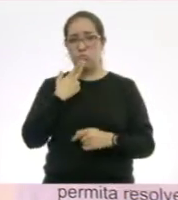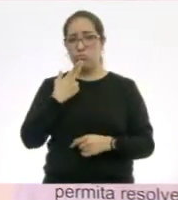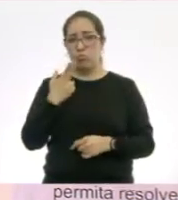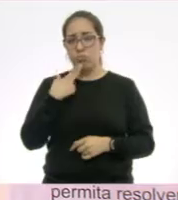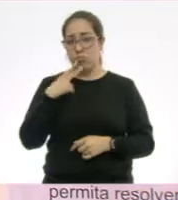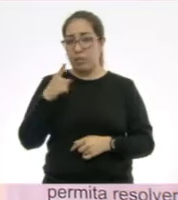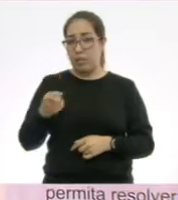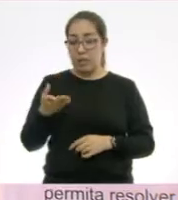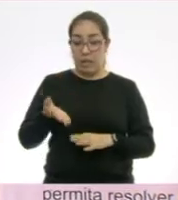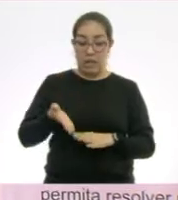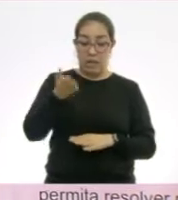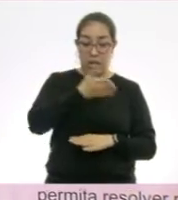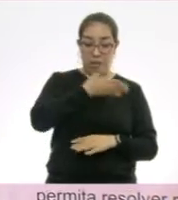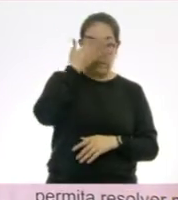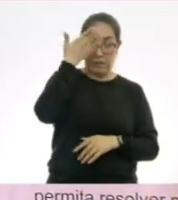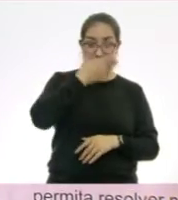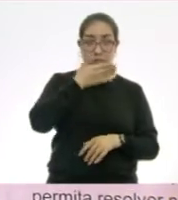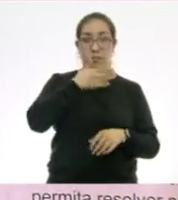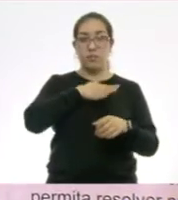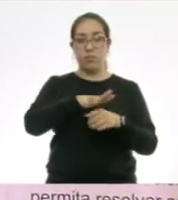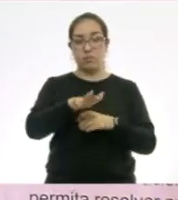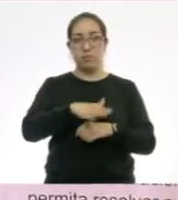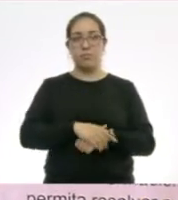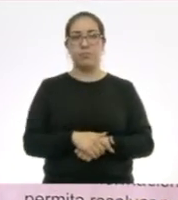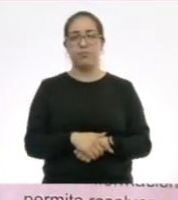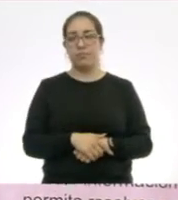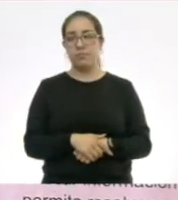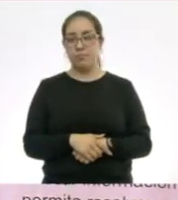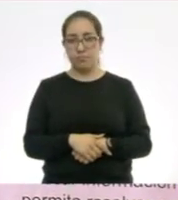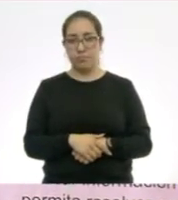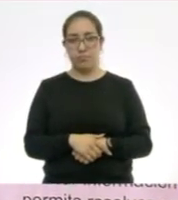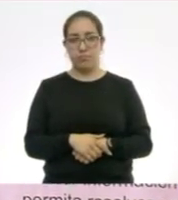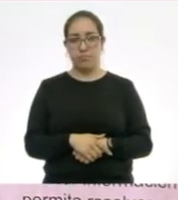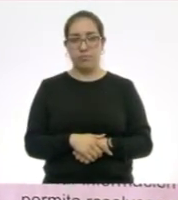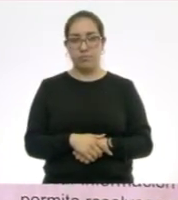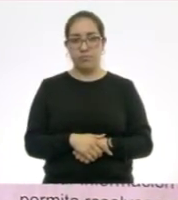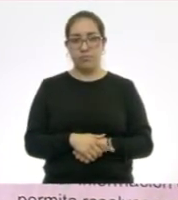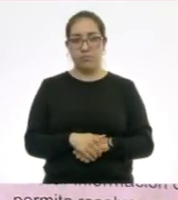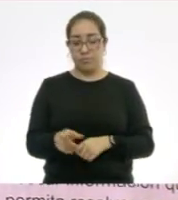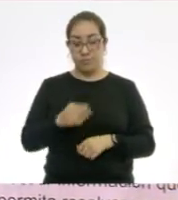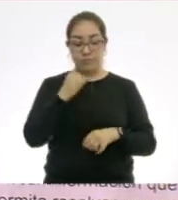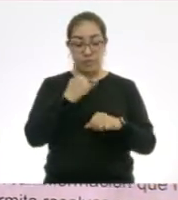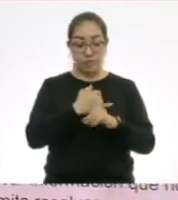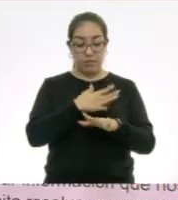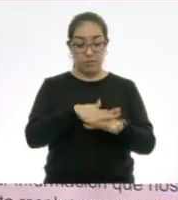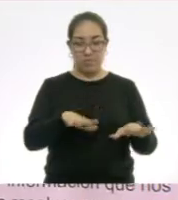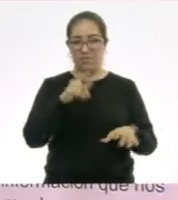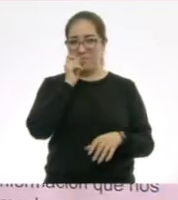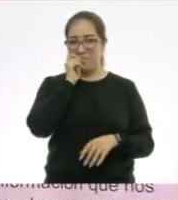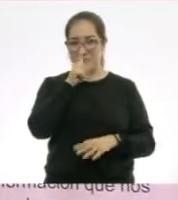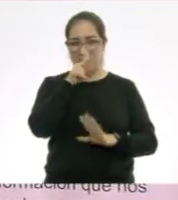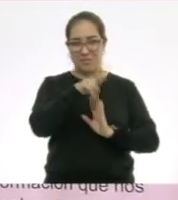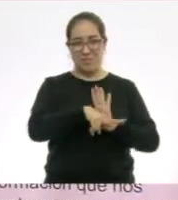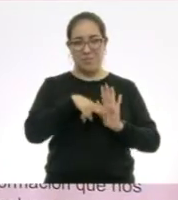que es esta información la que me está dando en el video que yo vi.